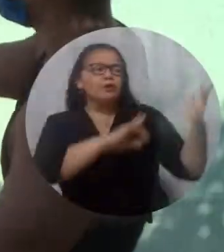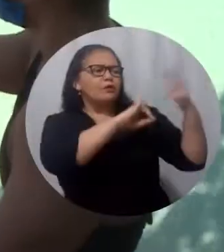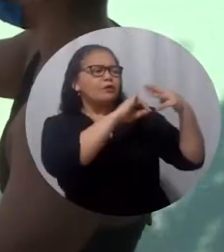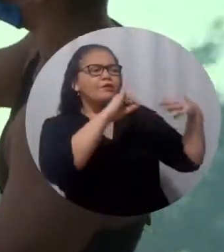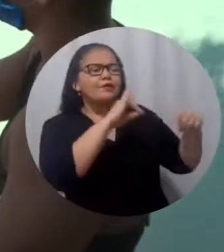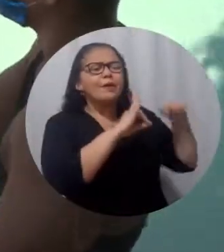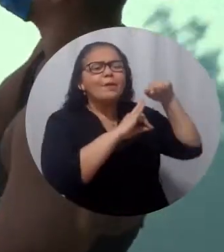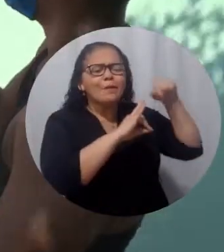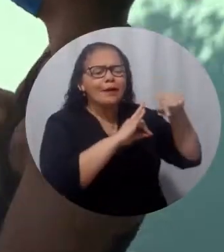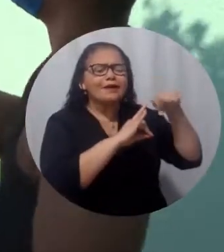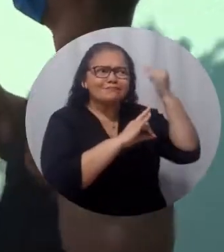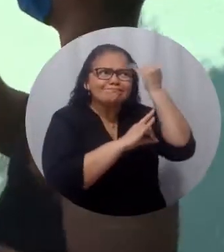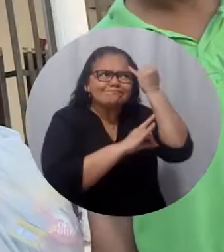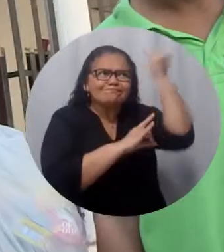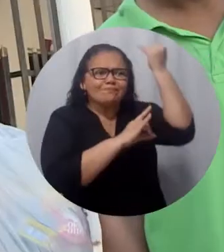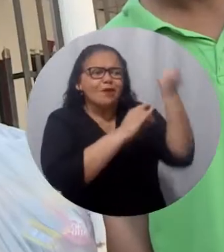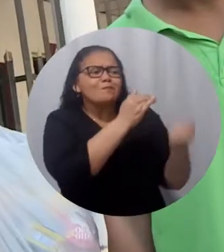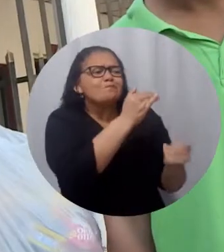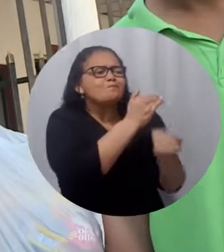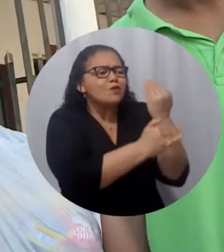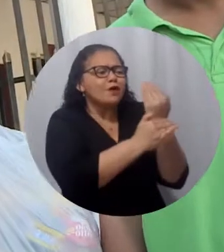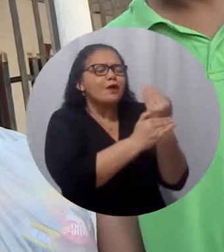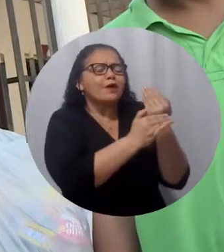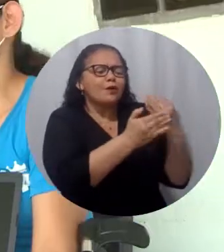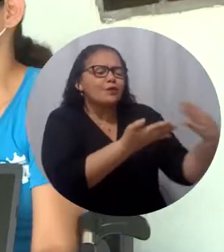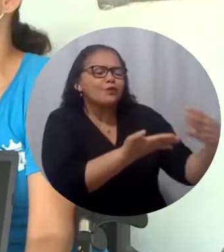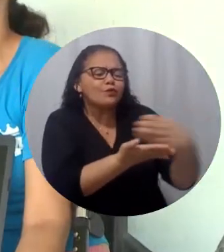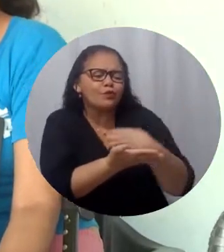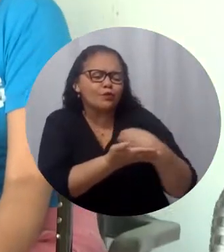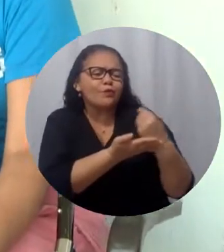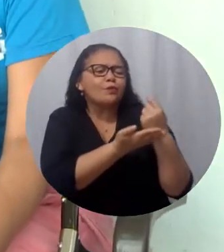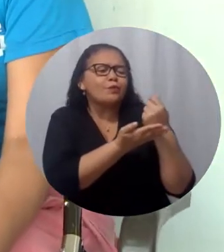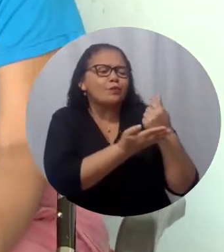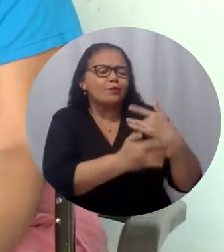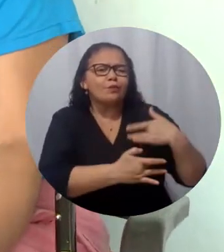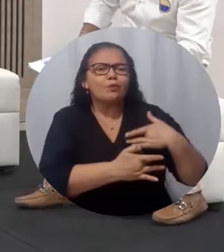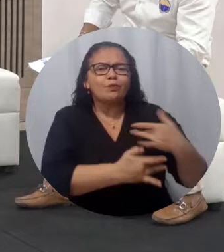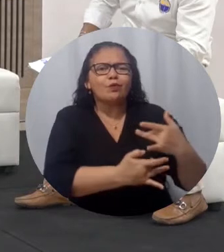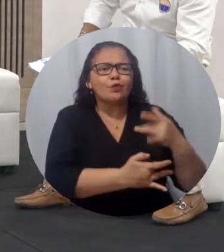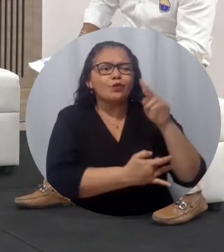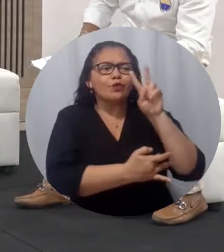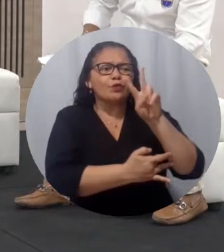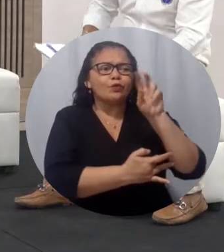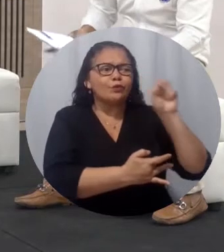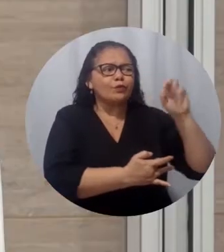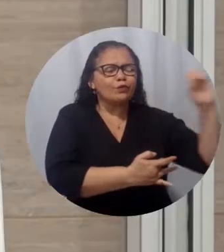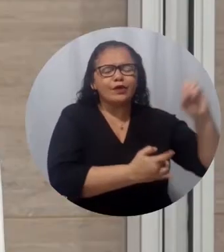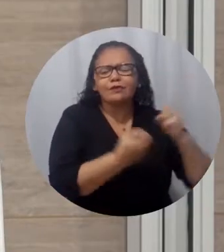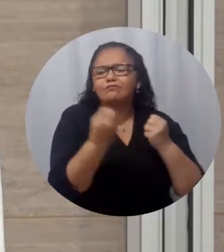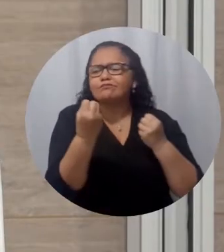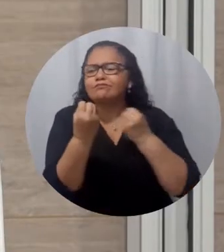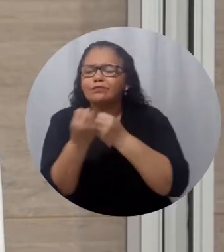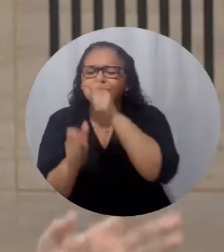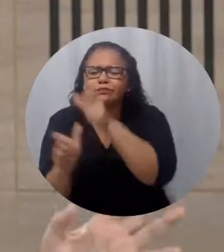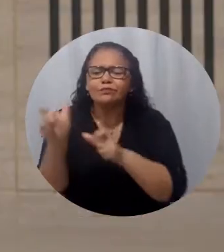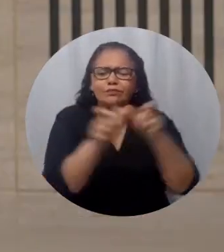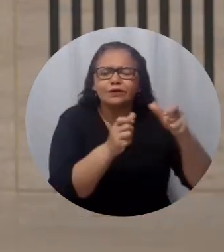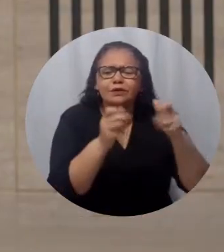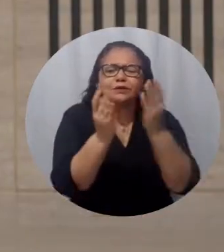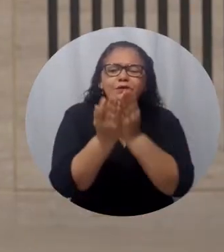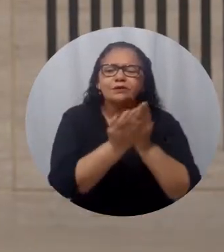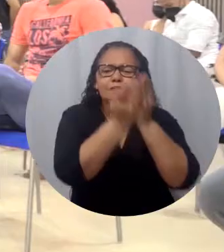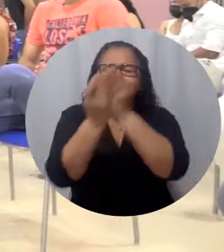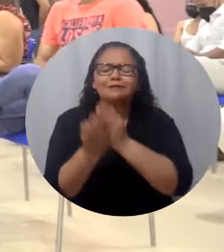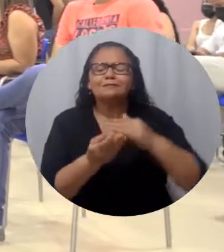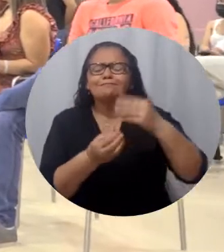Con el propósito de brindar un apoyo económico a estudiantes en condición de vulnerabilidad, la Universidad del Magdalena realizó el lanzamiento del